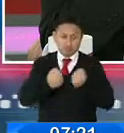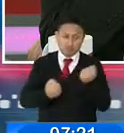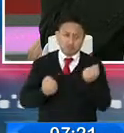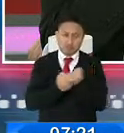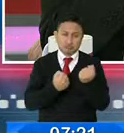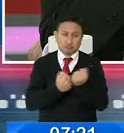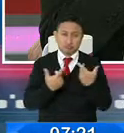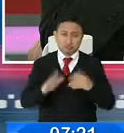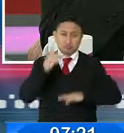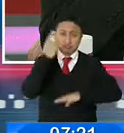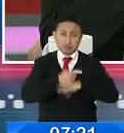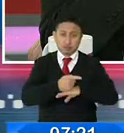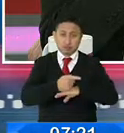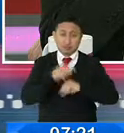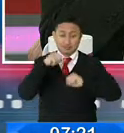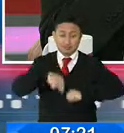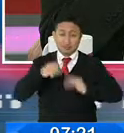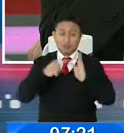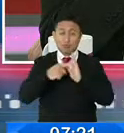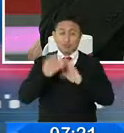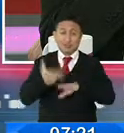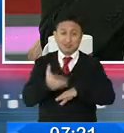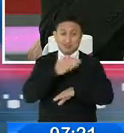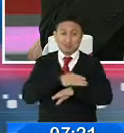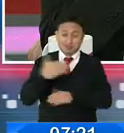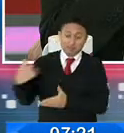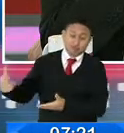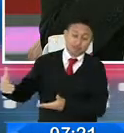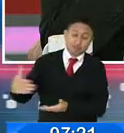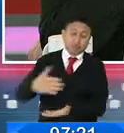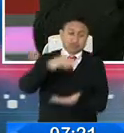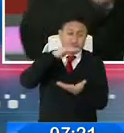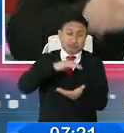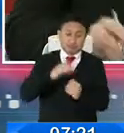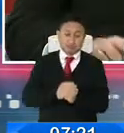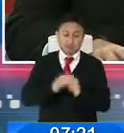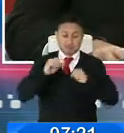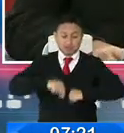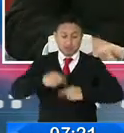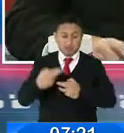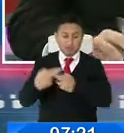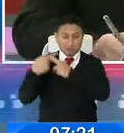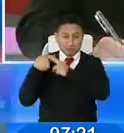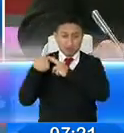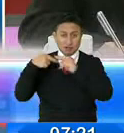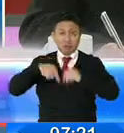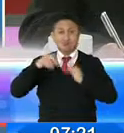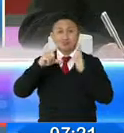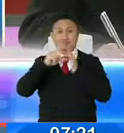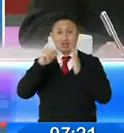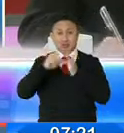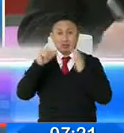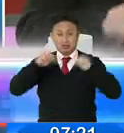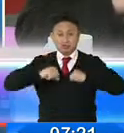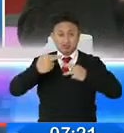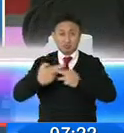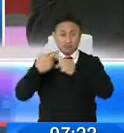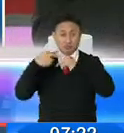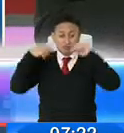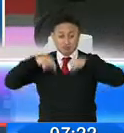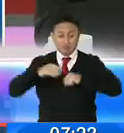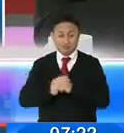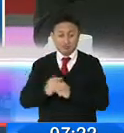decreto de la recaudación anticipada y como corresponde, pues el Servicio de Rentas Internas es el encargado de ejecutar el